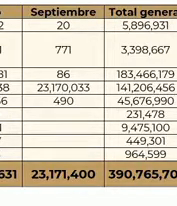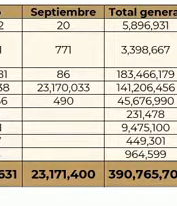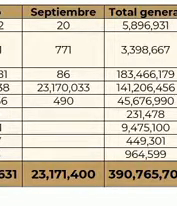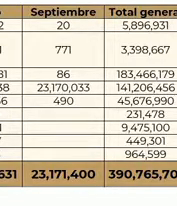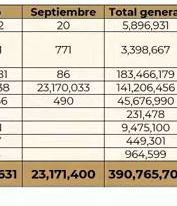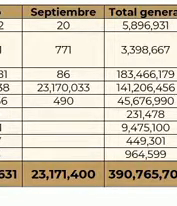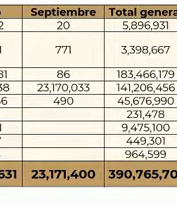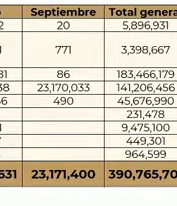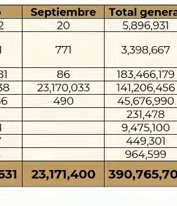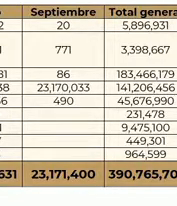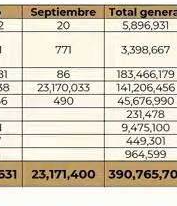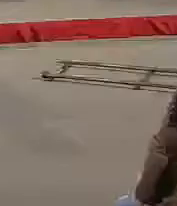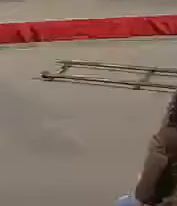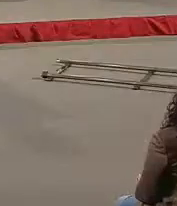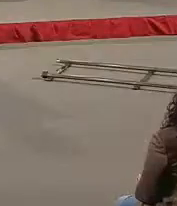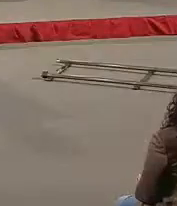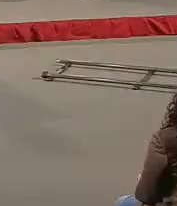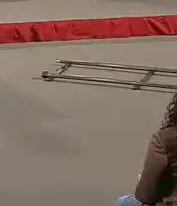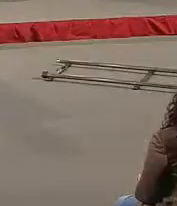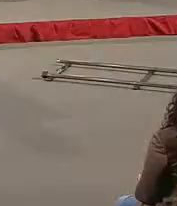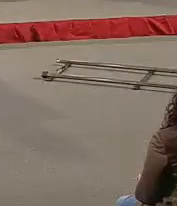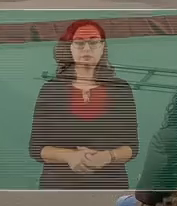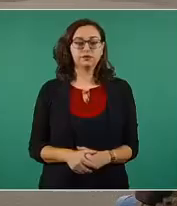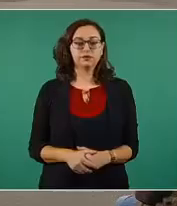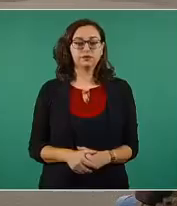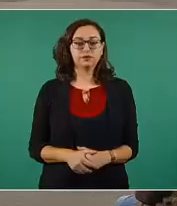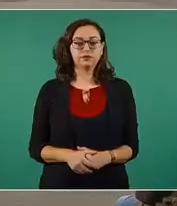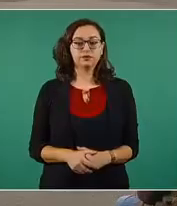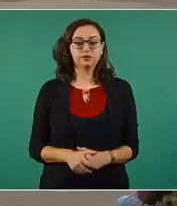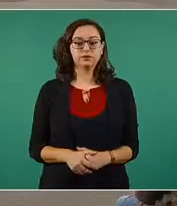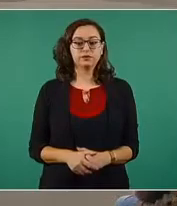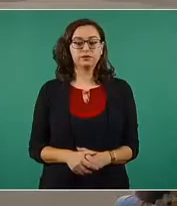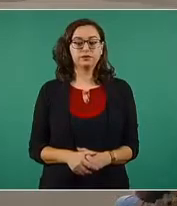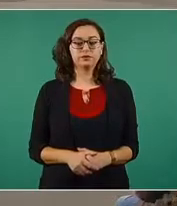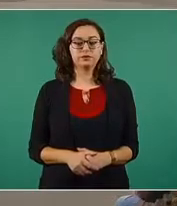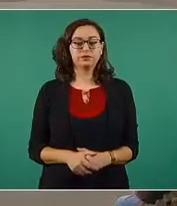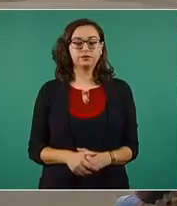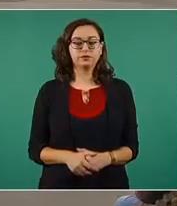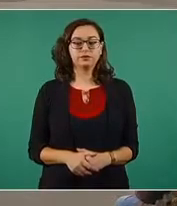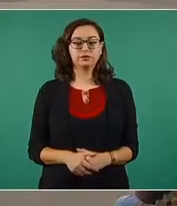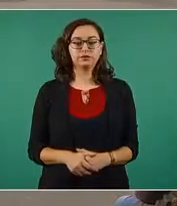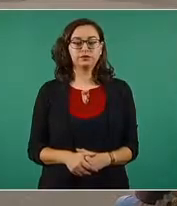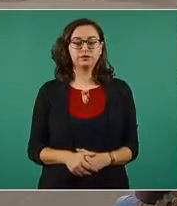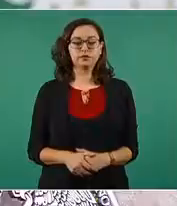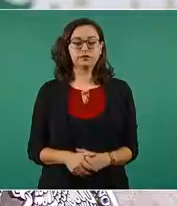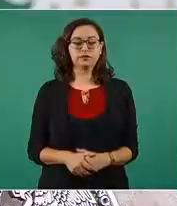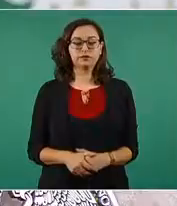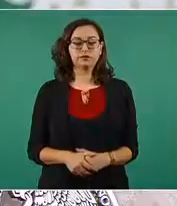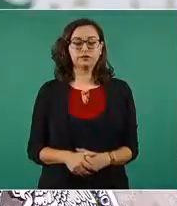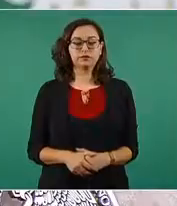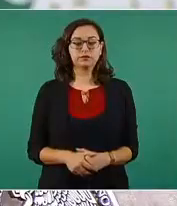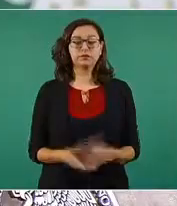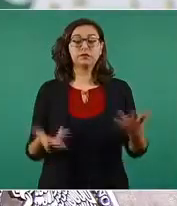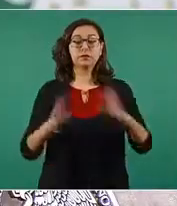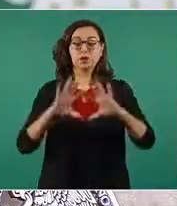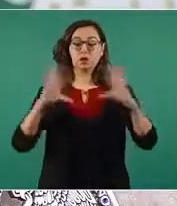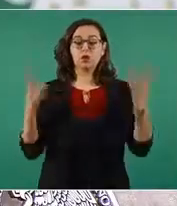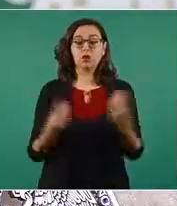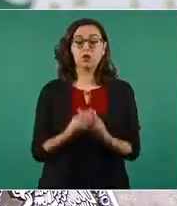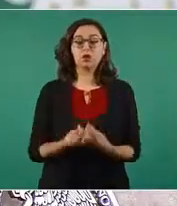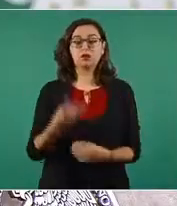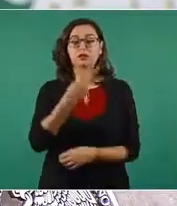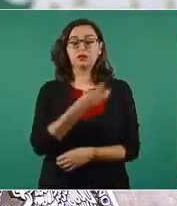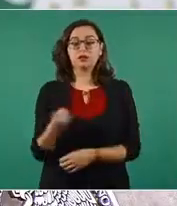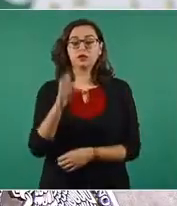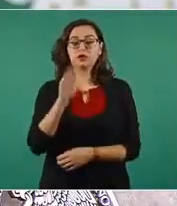cuatrocientos órdenes, de ello, para ello, de un suministro generadas en la semana. Lo que da un total de trescientos